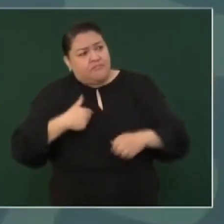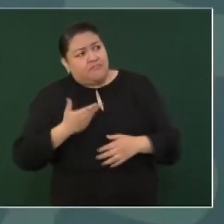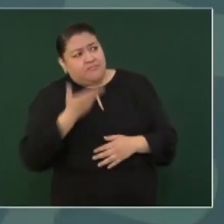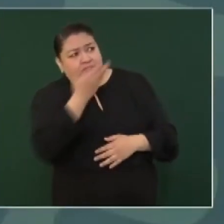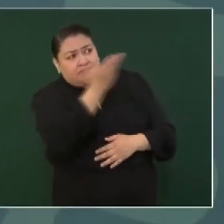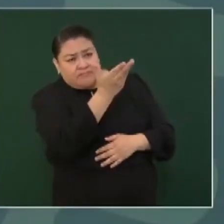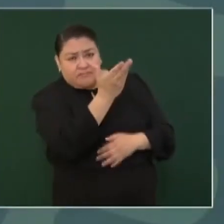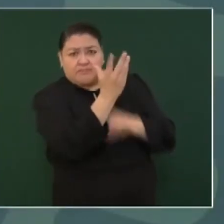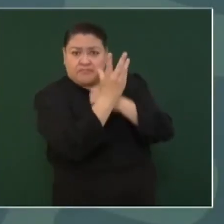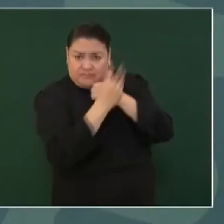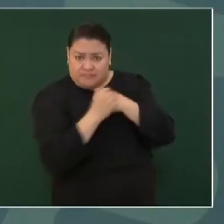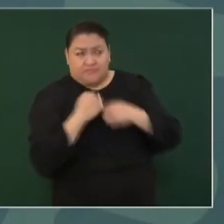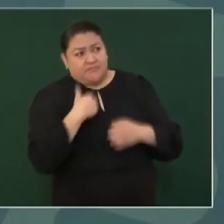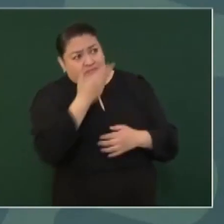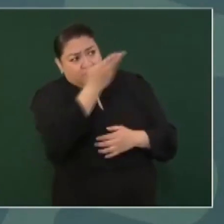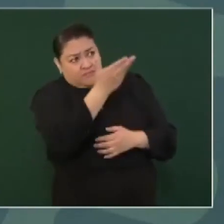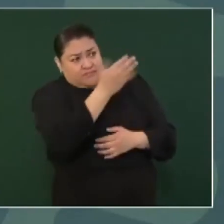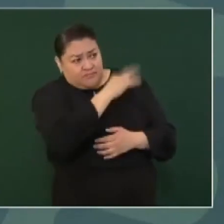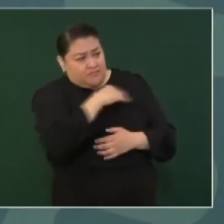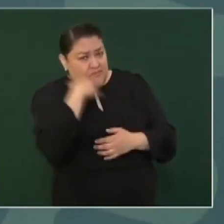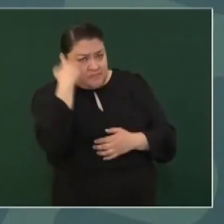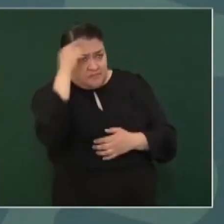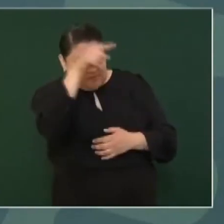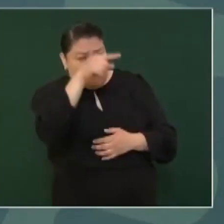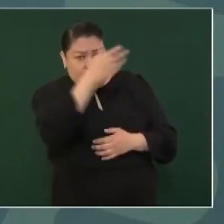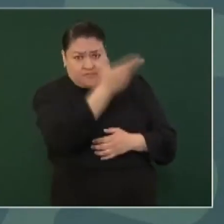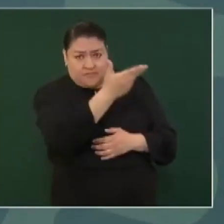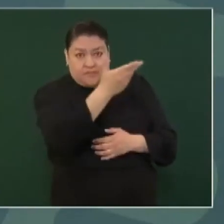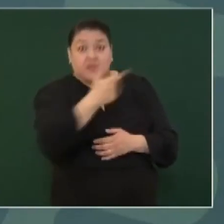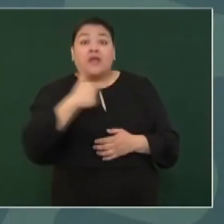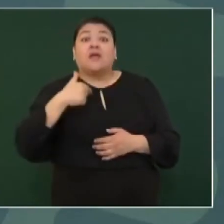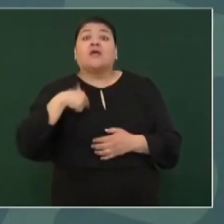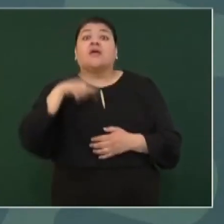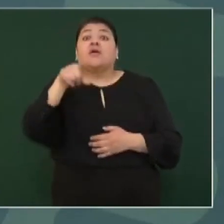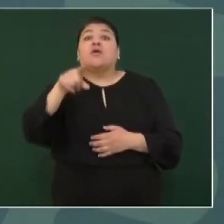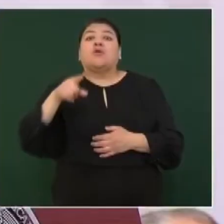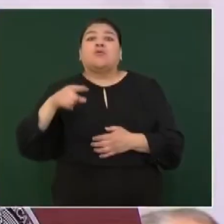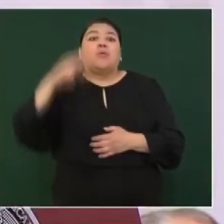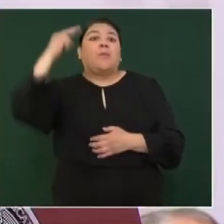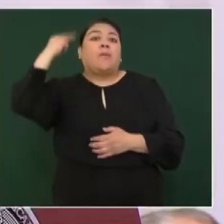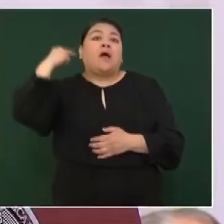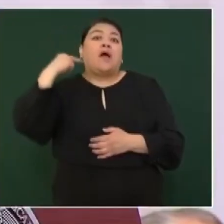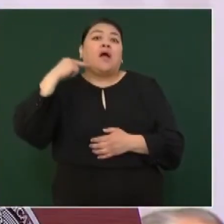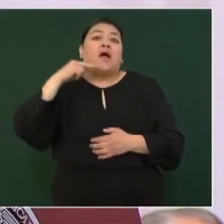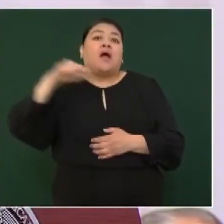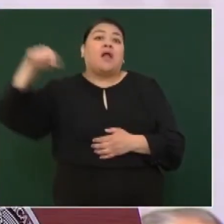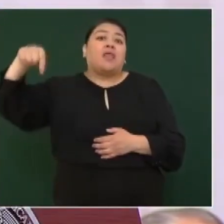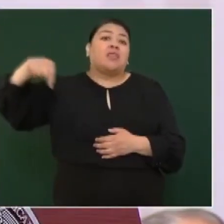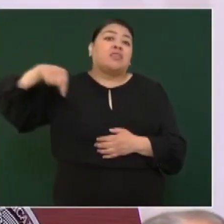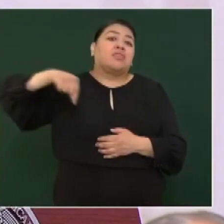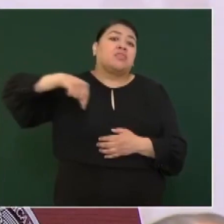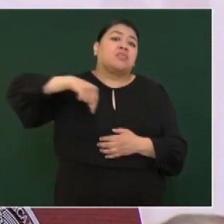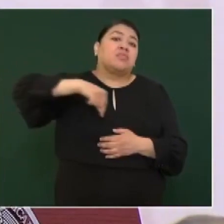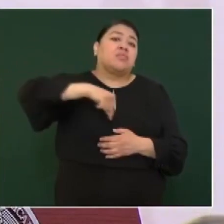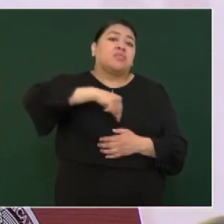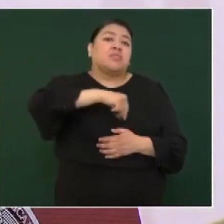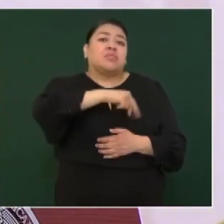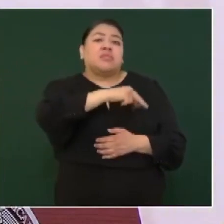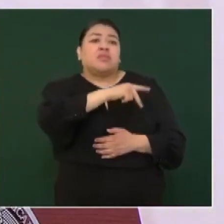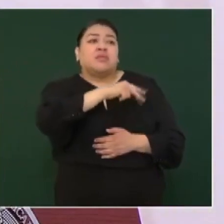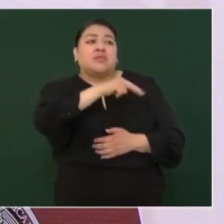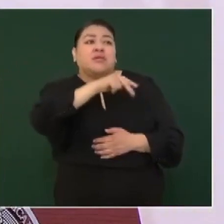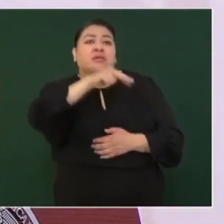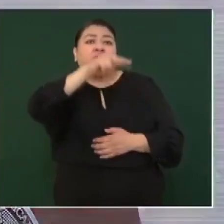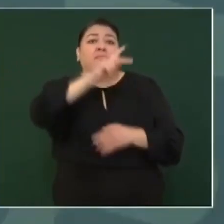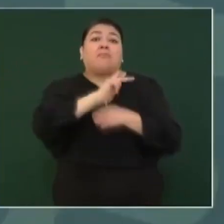para poder ingresar a los Estados Unidos sin necesidad de hacer todo el periplo, cruzar uno, dos,